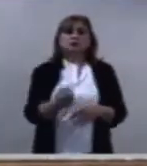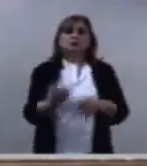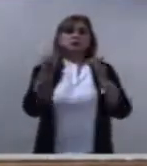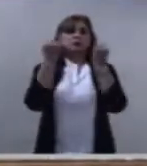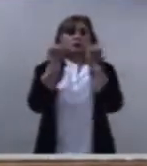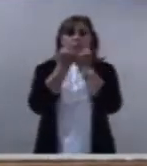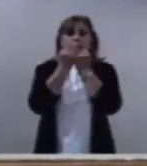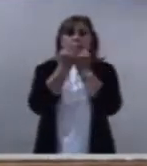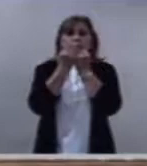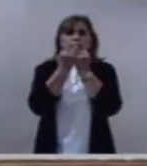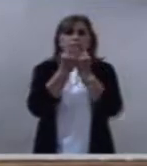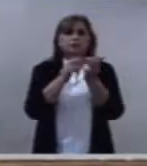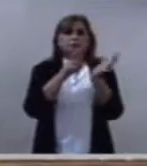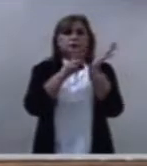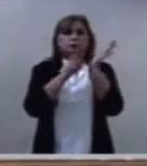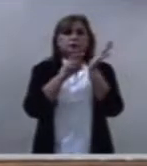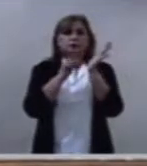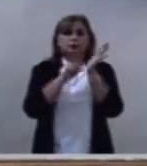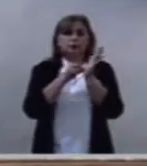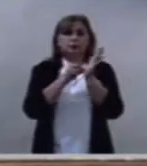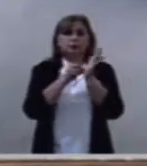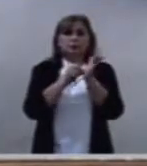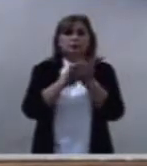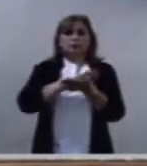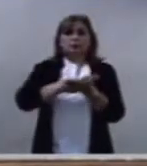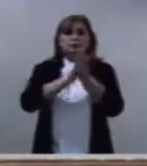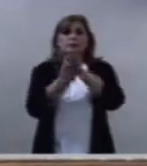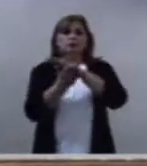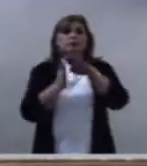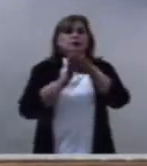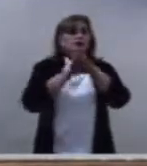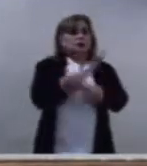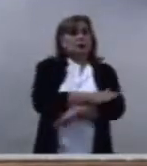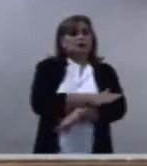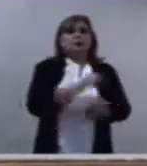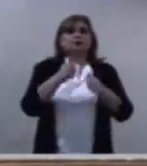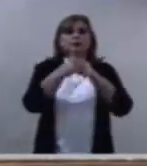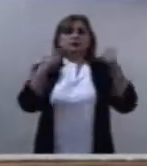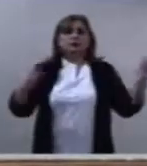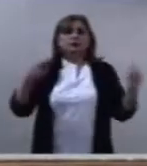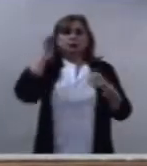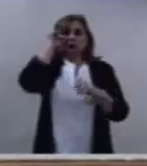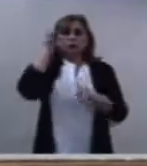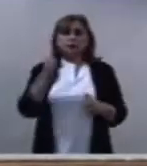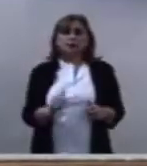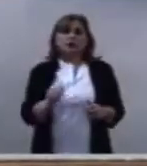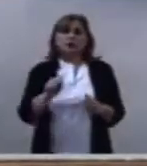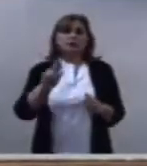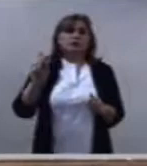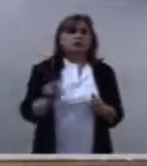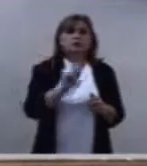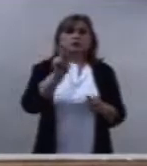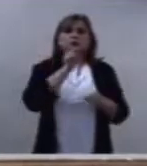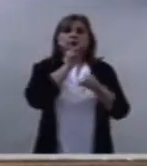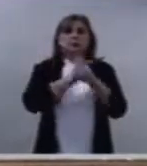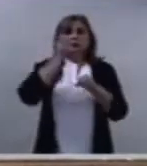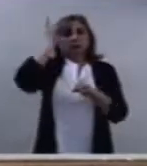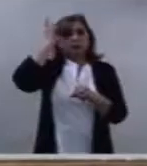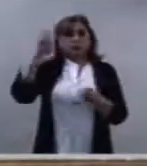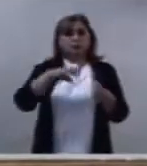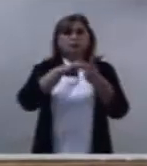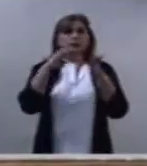la corrección que nos viene del pueblo de Dios a nuestras autoridades